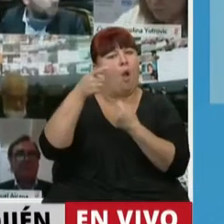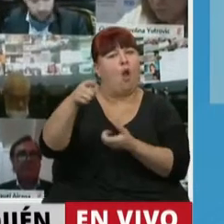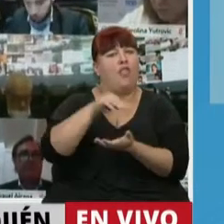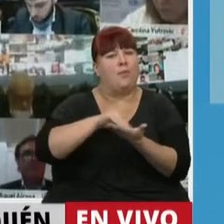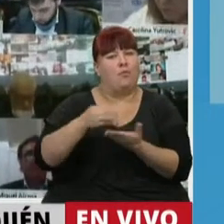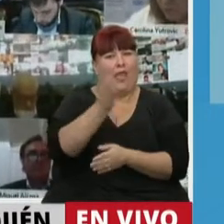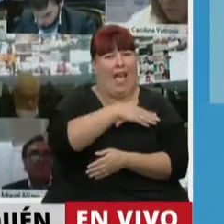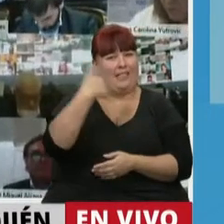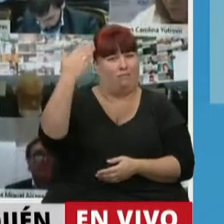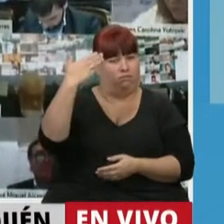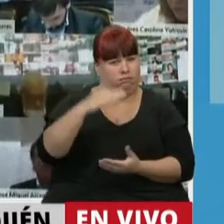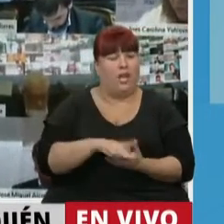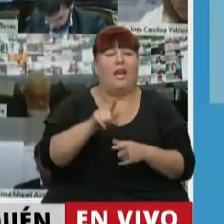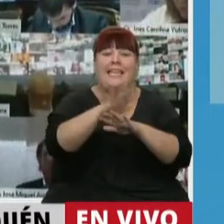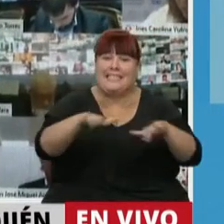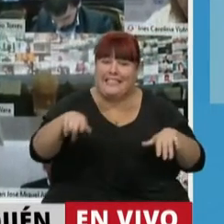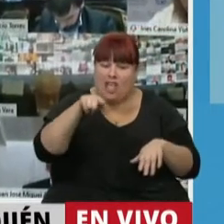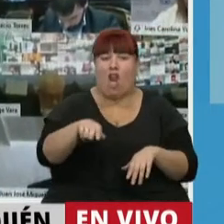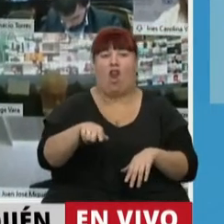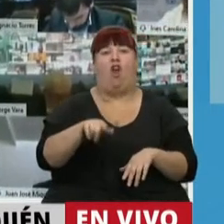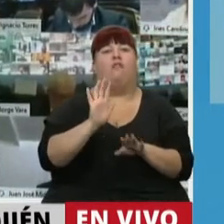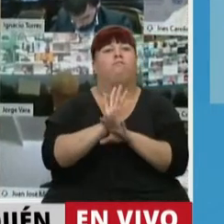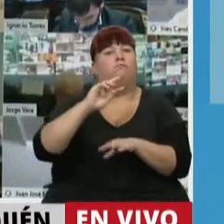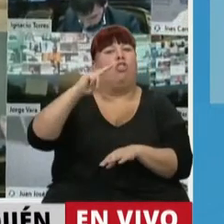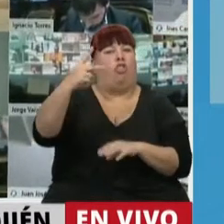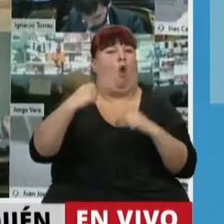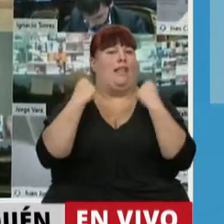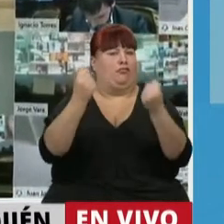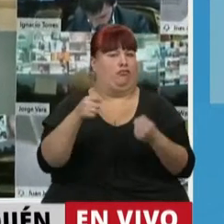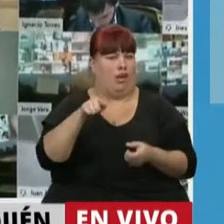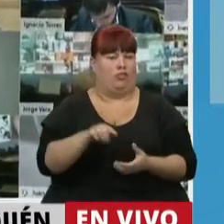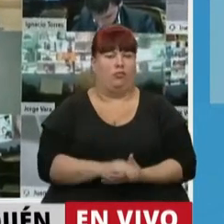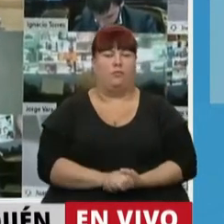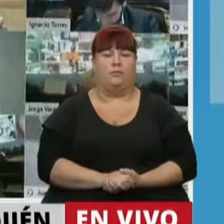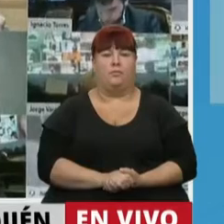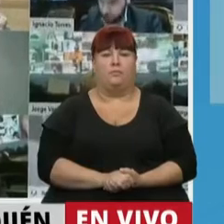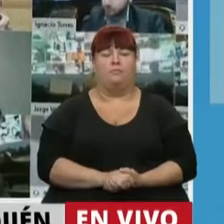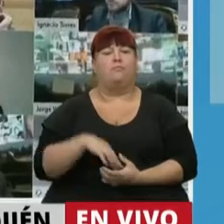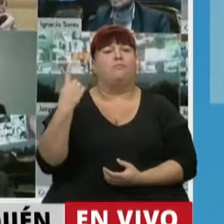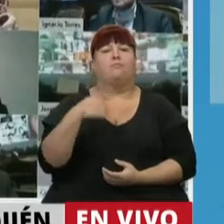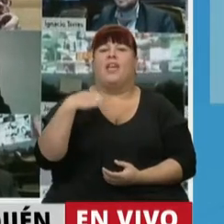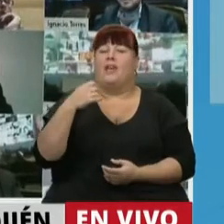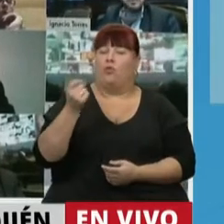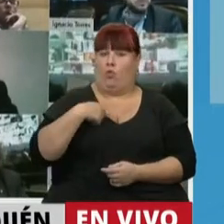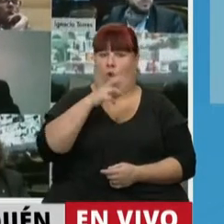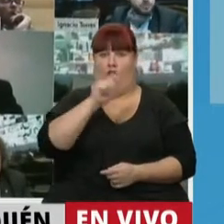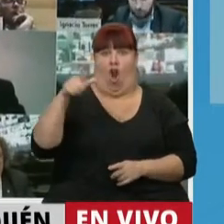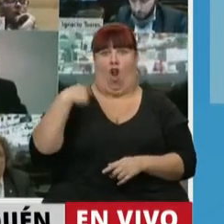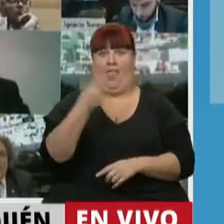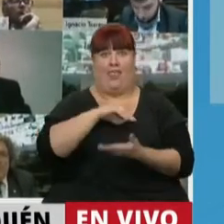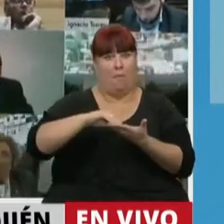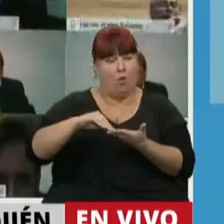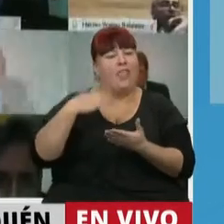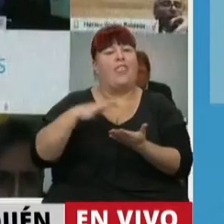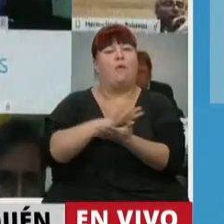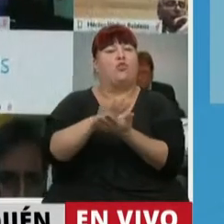diputada preopinante, son los chicos los que están haciendo el mayor esfuerzo. Debemos, en nuestro rol de legisladores,